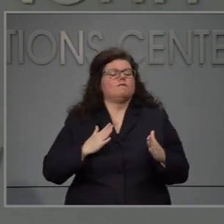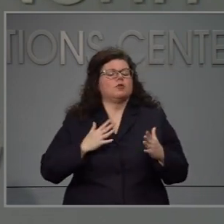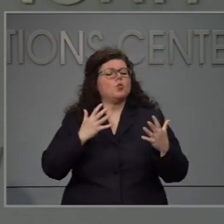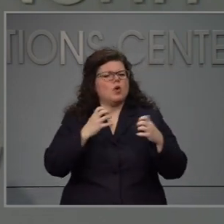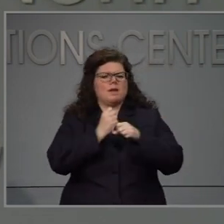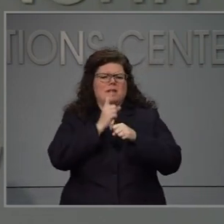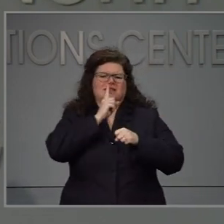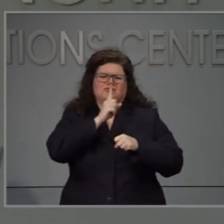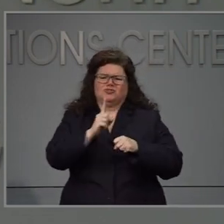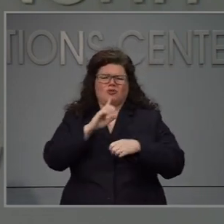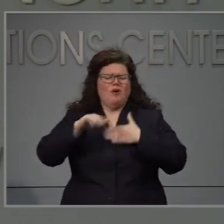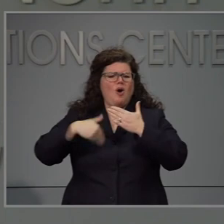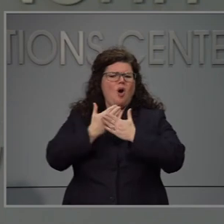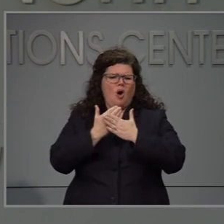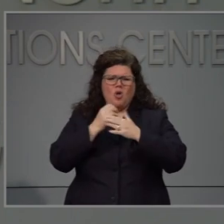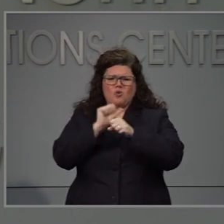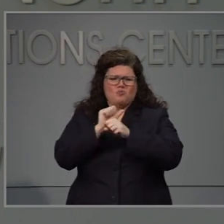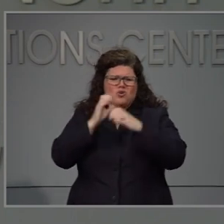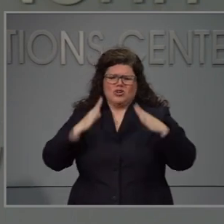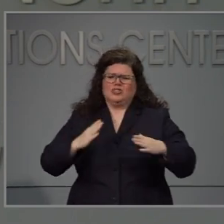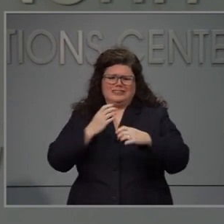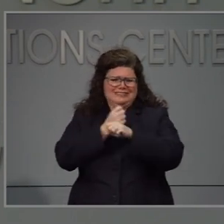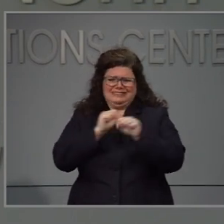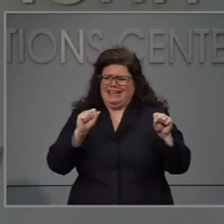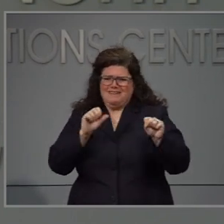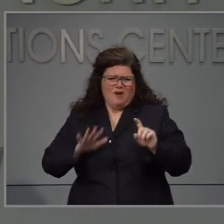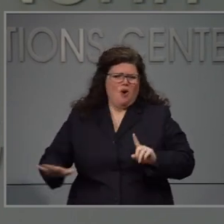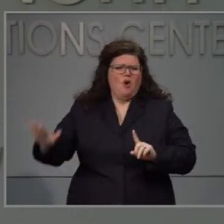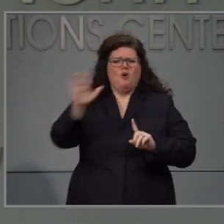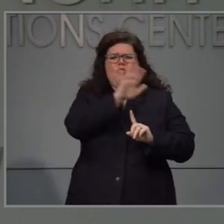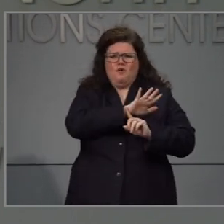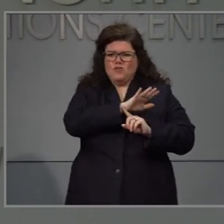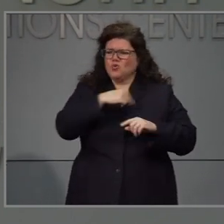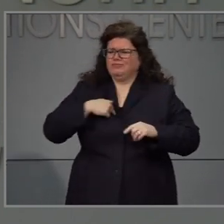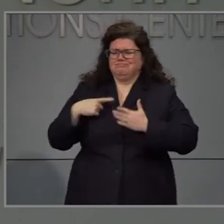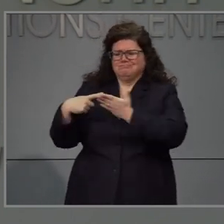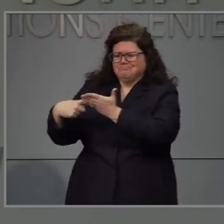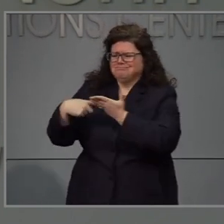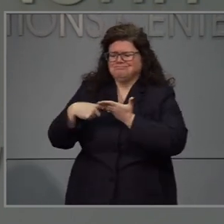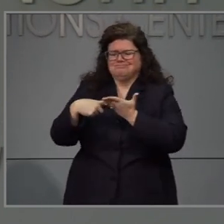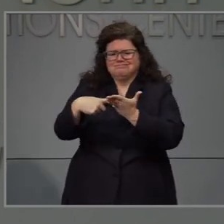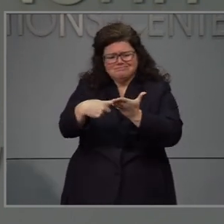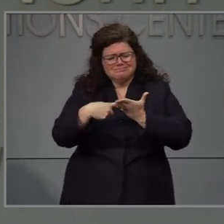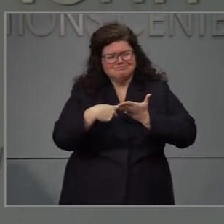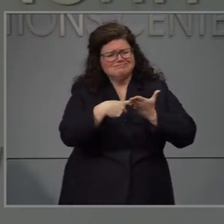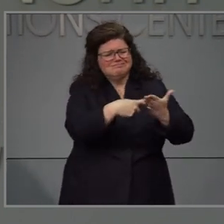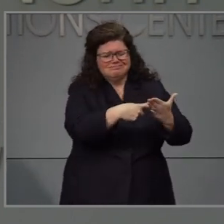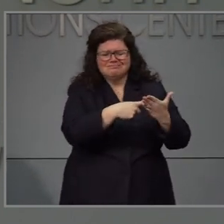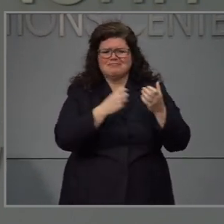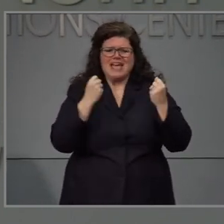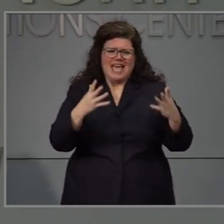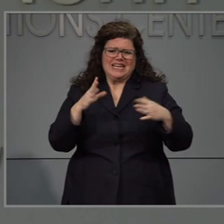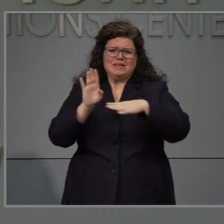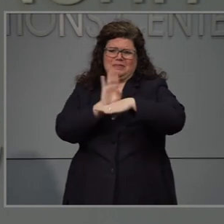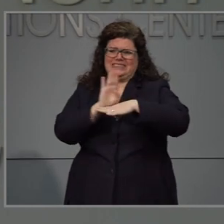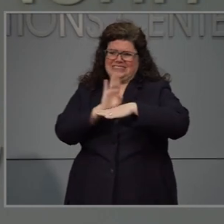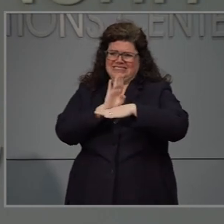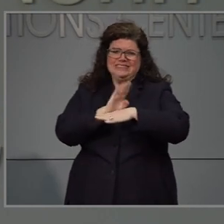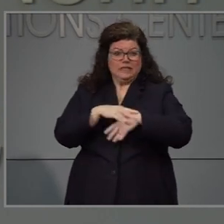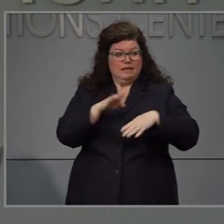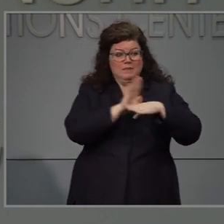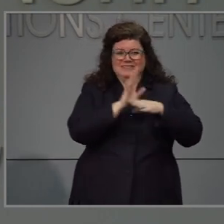cerciorarnos de que los empleados tan protegidos en todo el estado y hemos tenido muchísimas conversaciones con